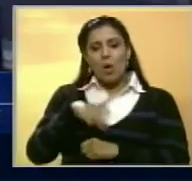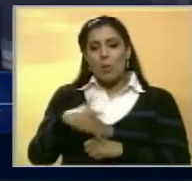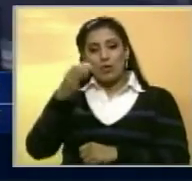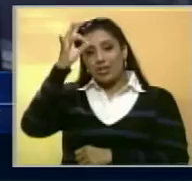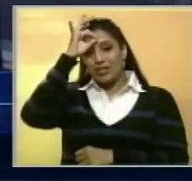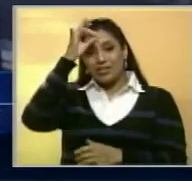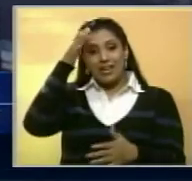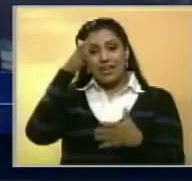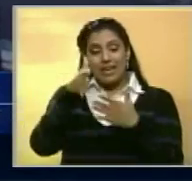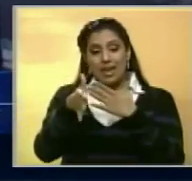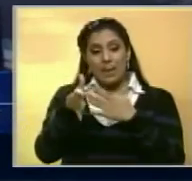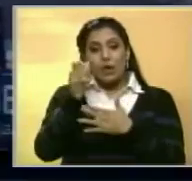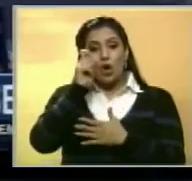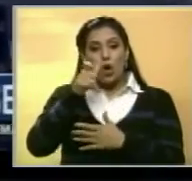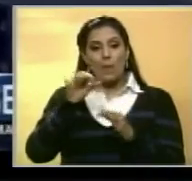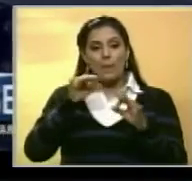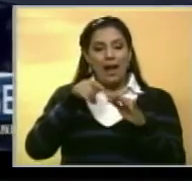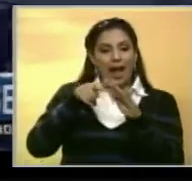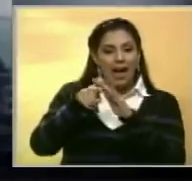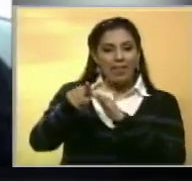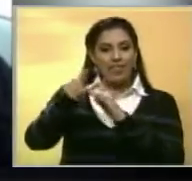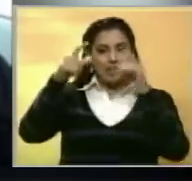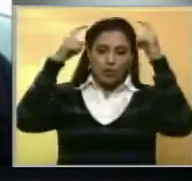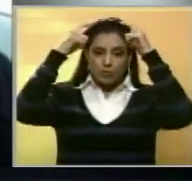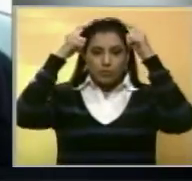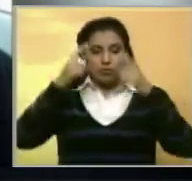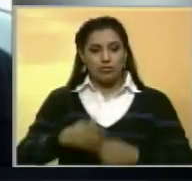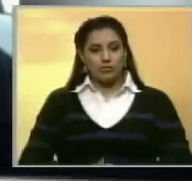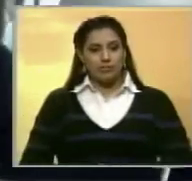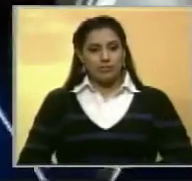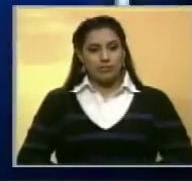conocerse que Martin planeaba atacar en el lugar.